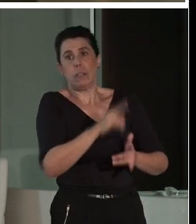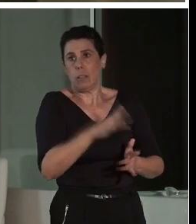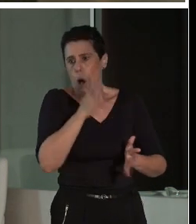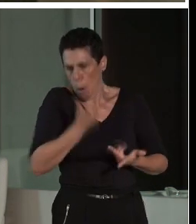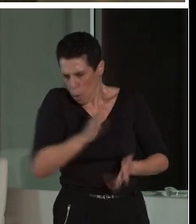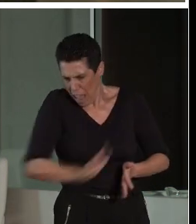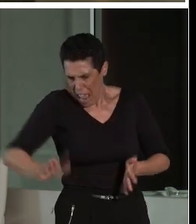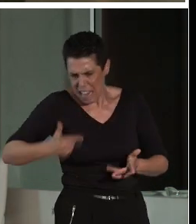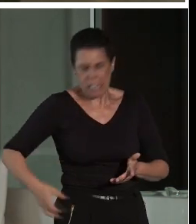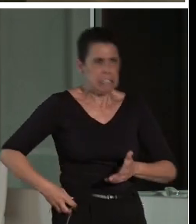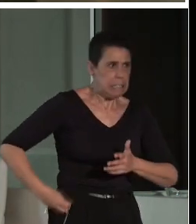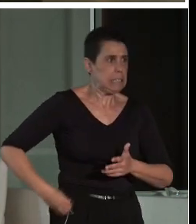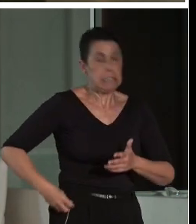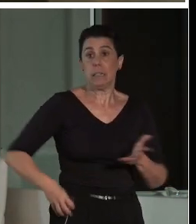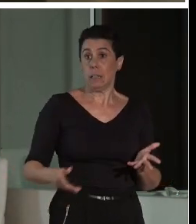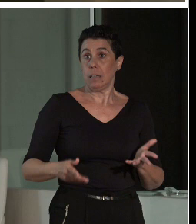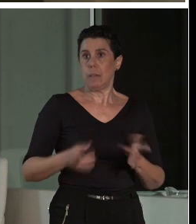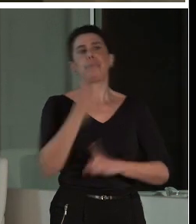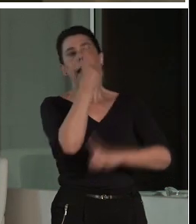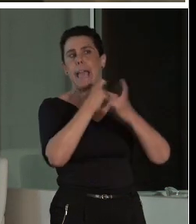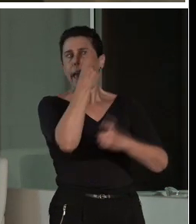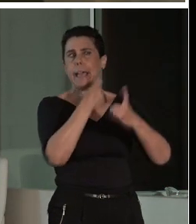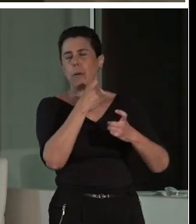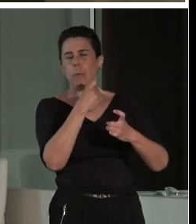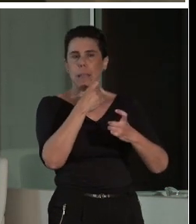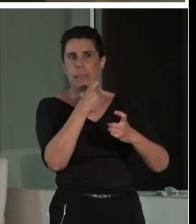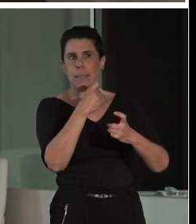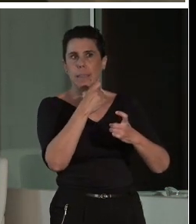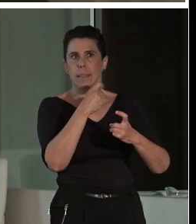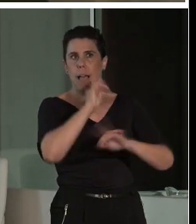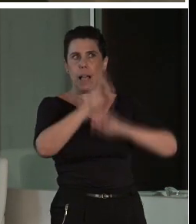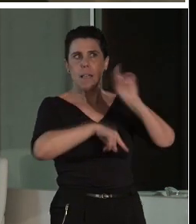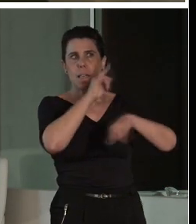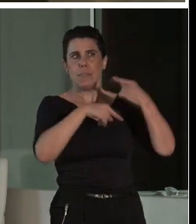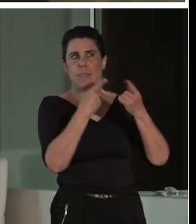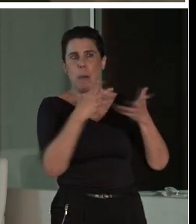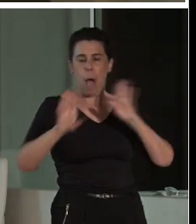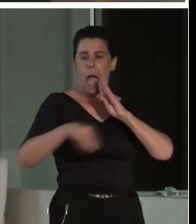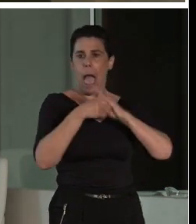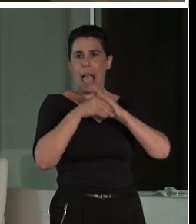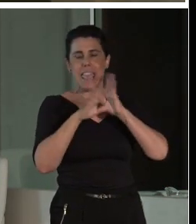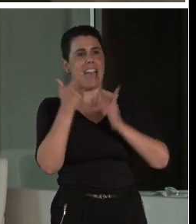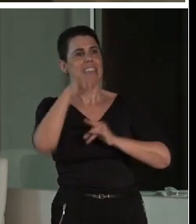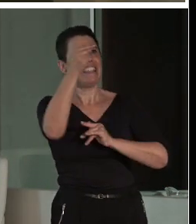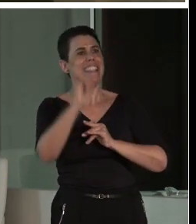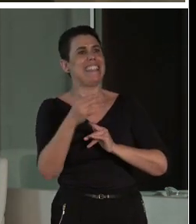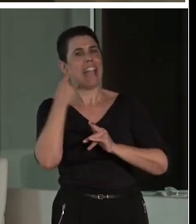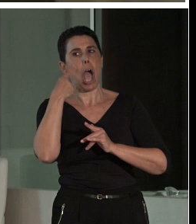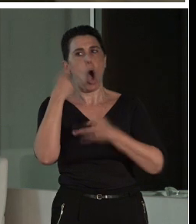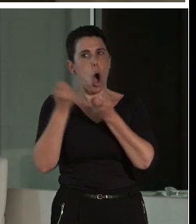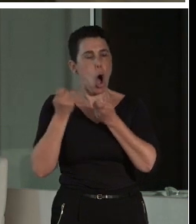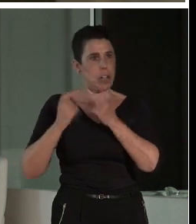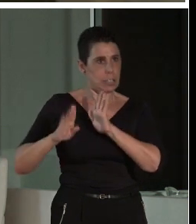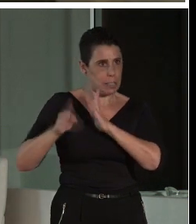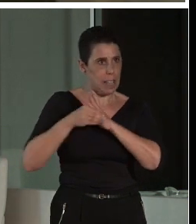Entonces, la encuesta siempre, desde nuestro punto de vista, hay que contrastarla con un test de observación. Vale, pues dijimos, para nosotros el